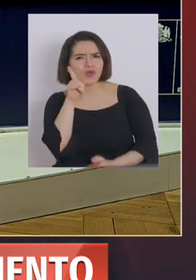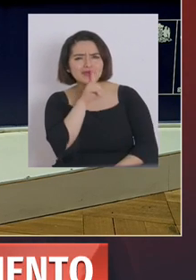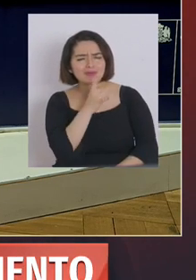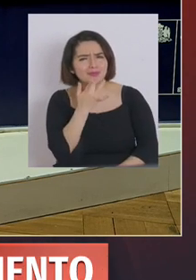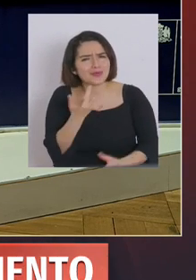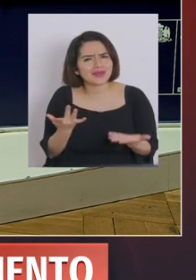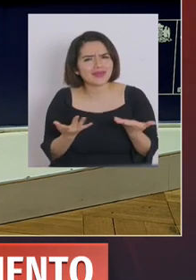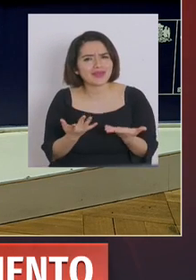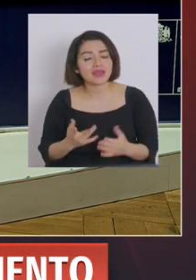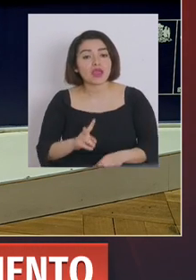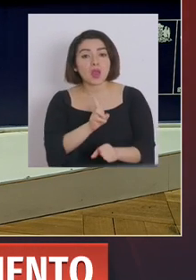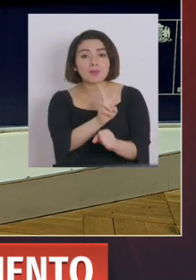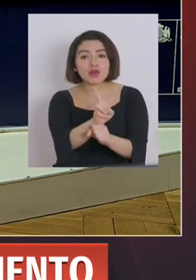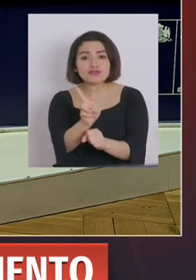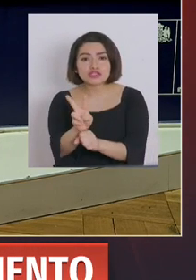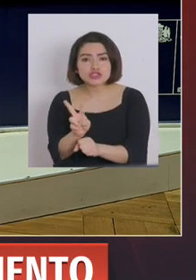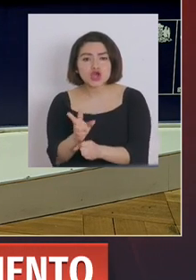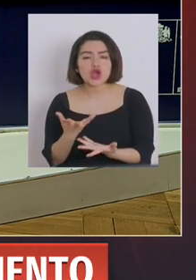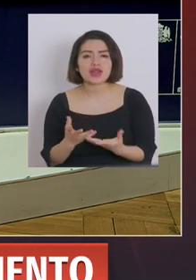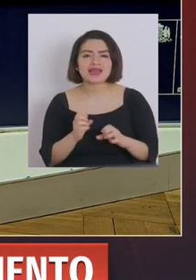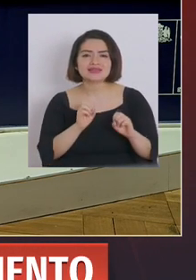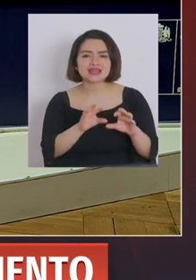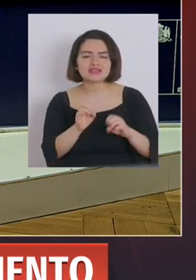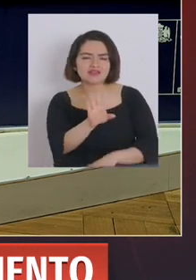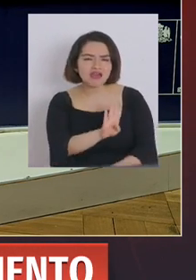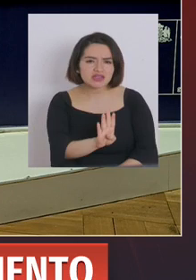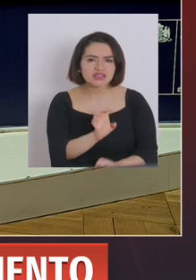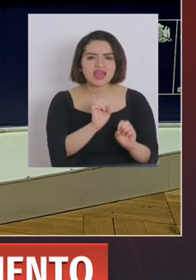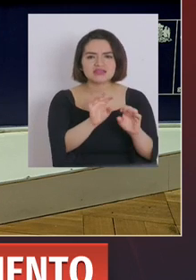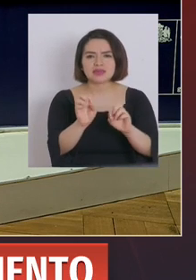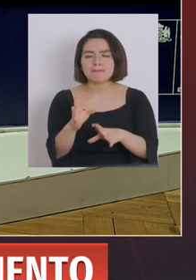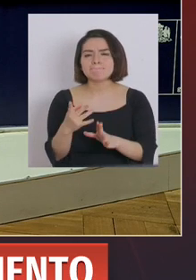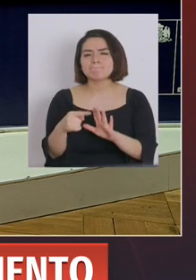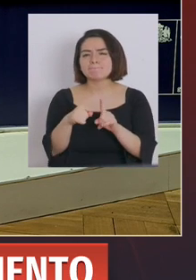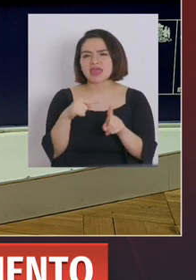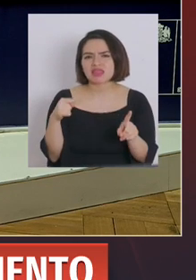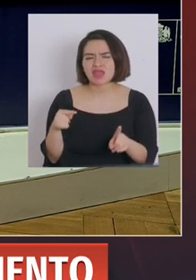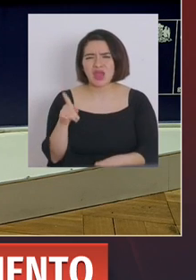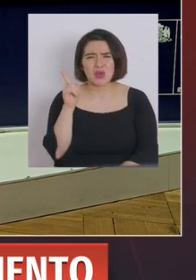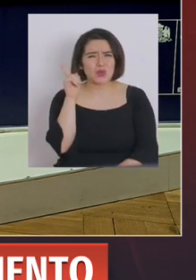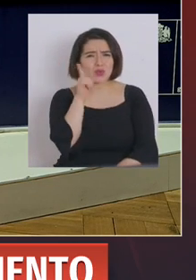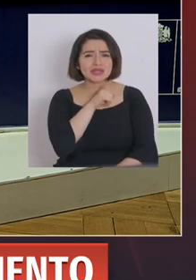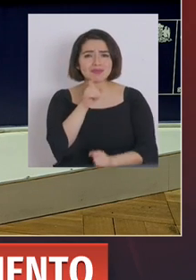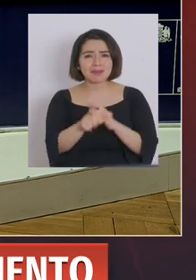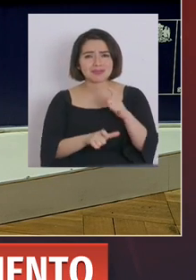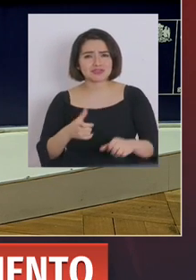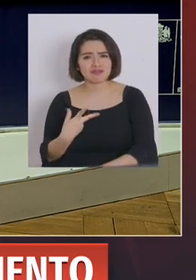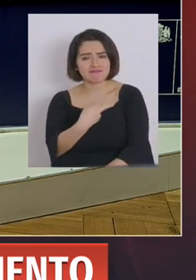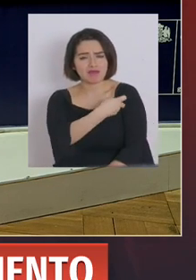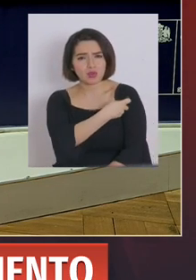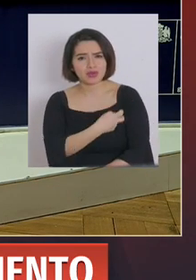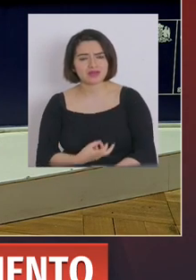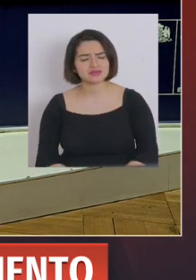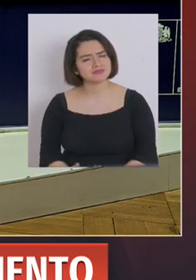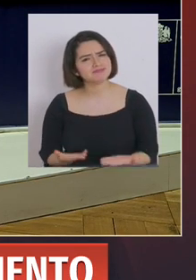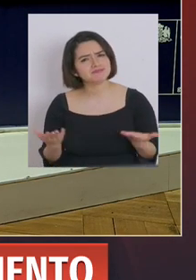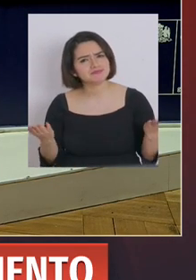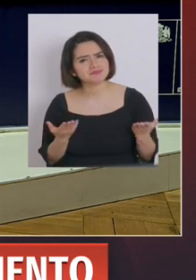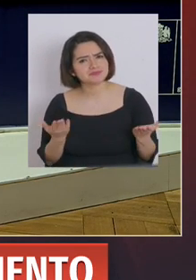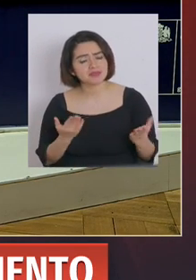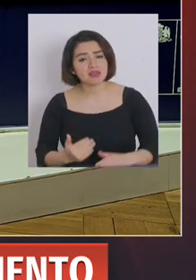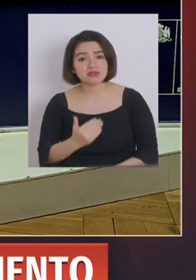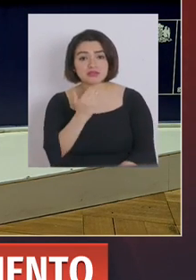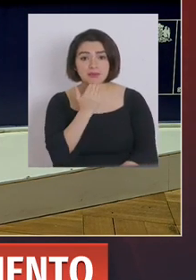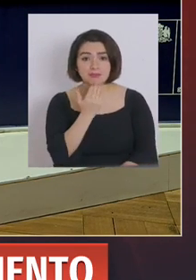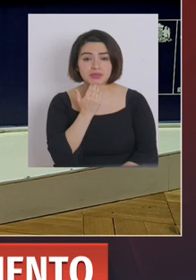determinó que los profesores y los de enseñanza básica, enseñanza media, sean una de las últimas personas en vacunarse, considerando que también,